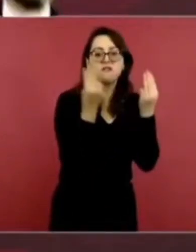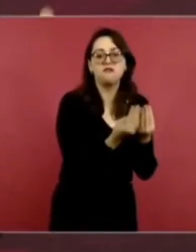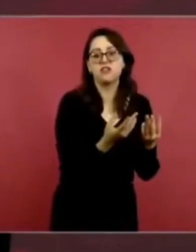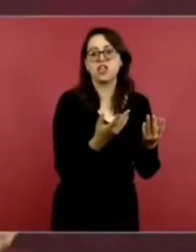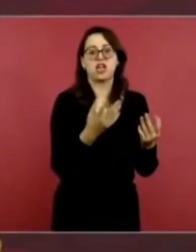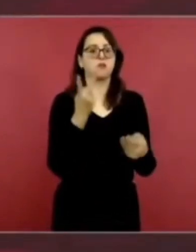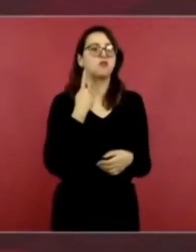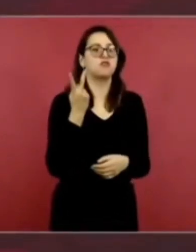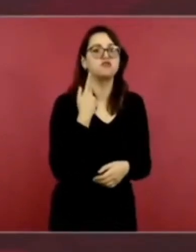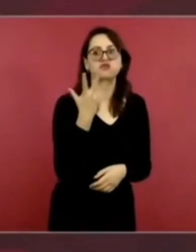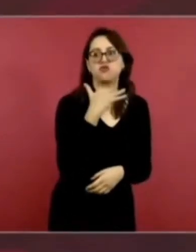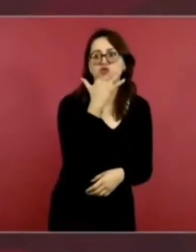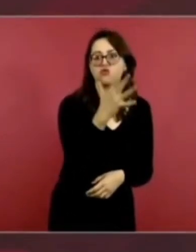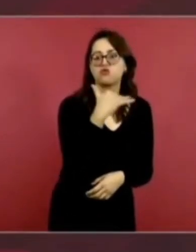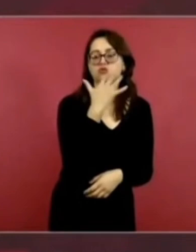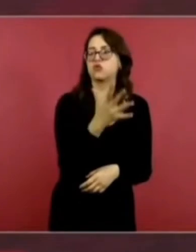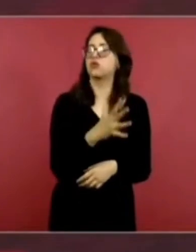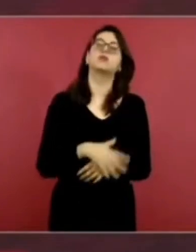las minorías.